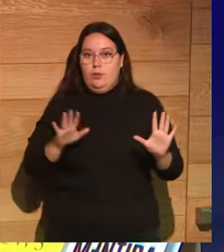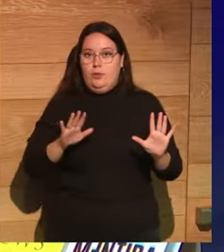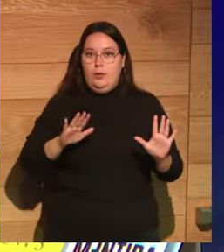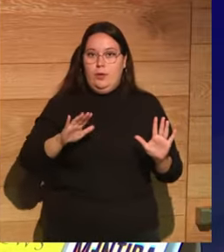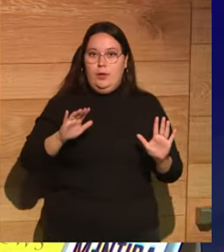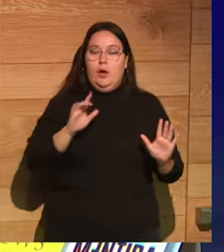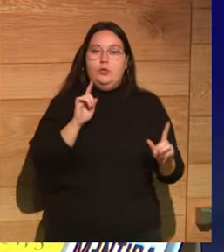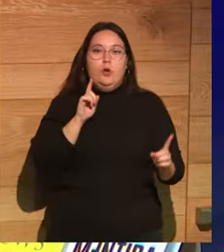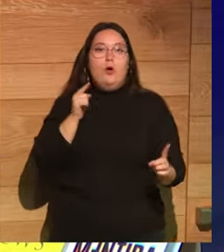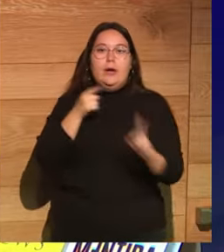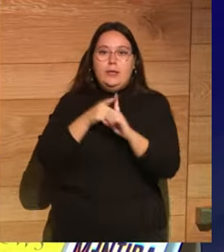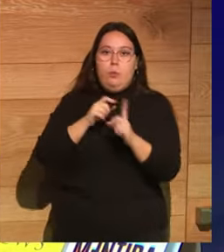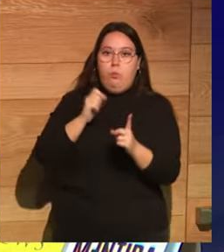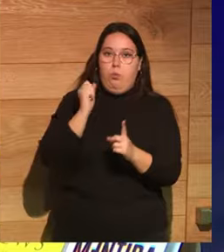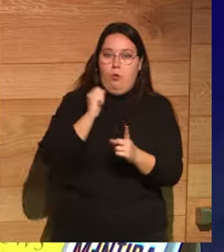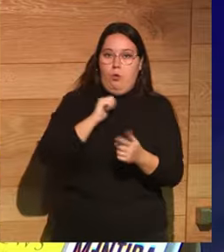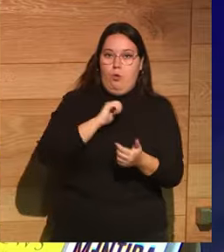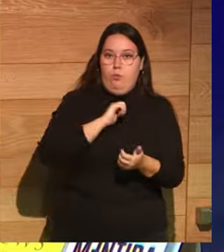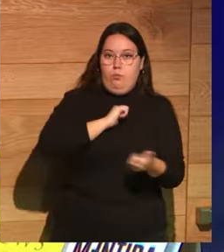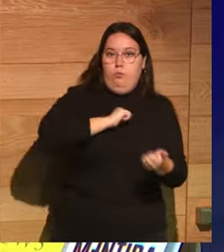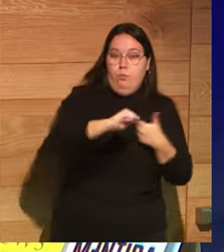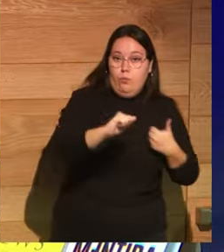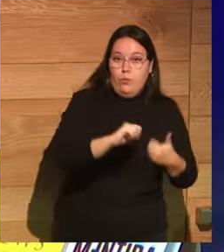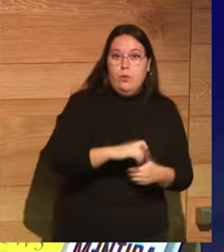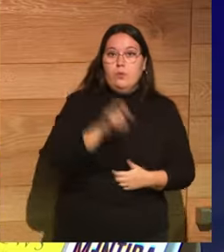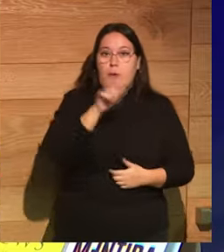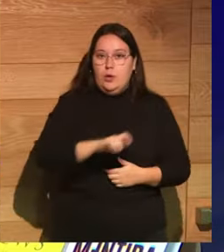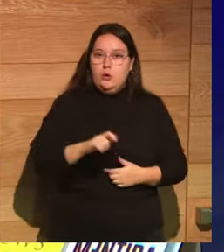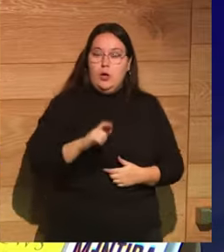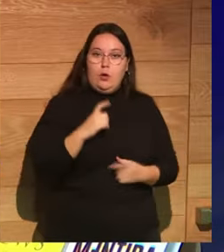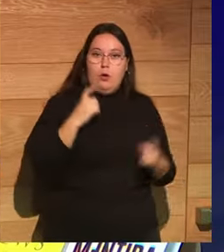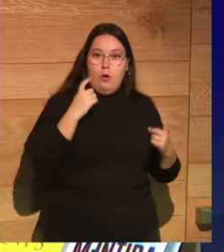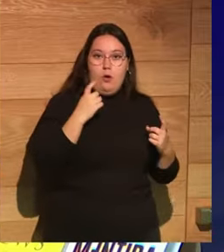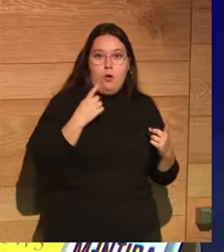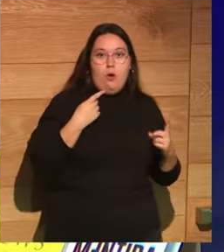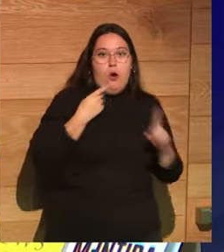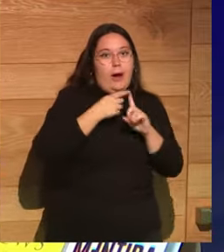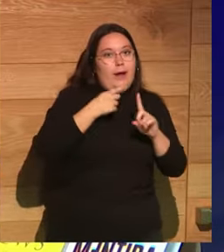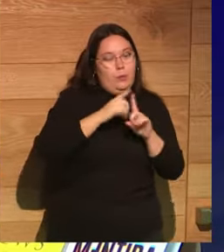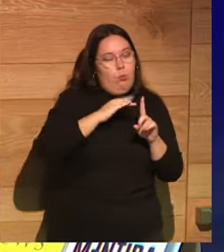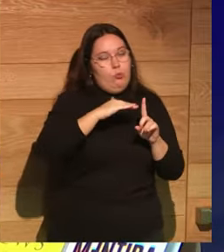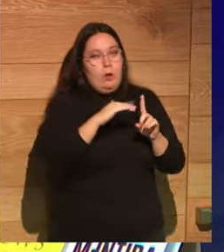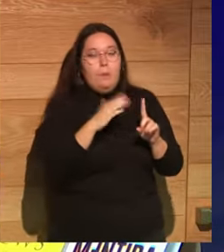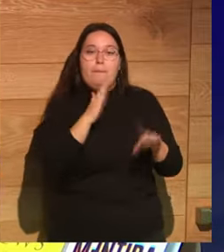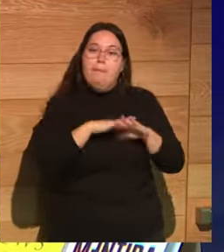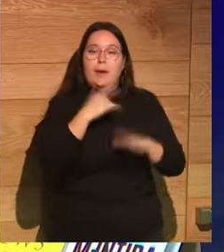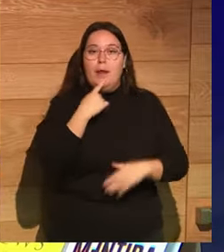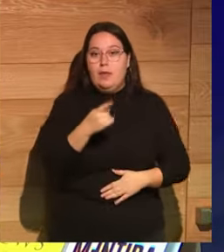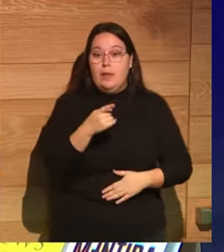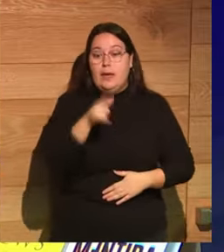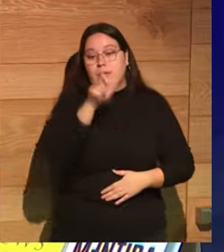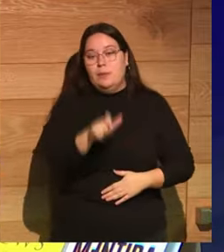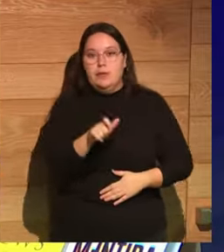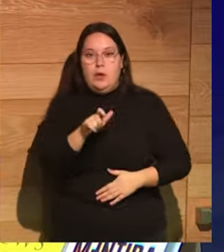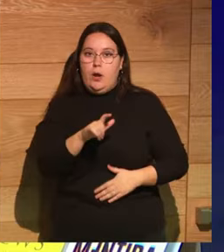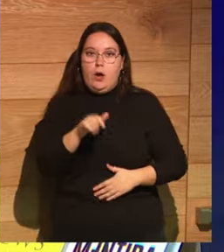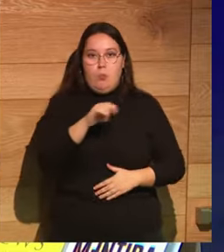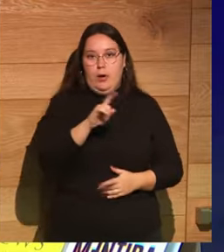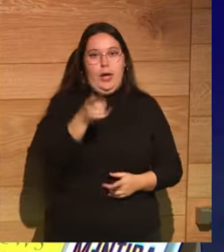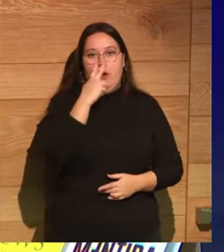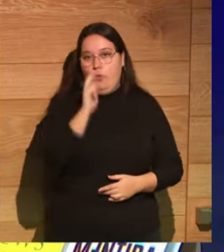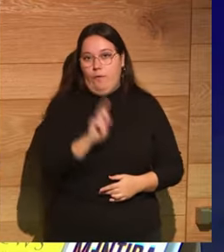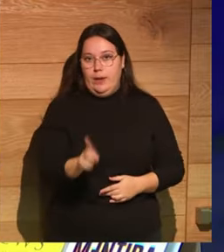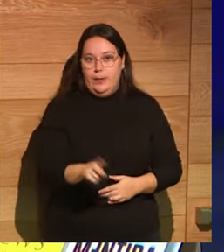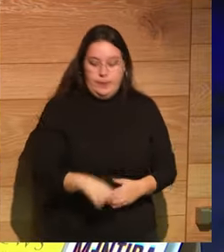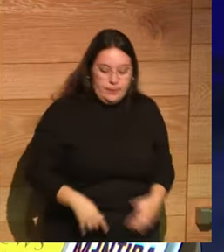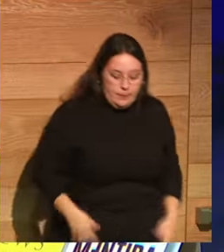ataque de falsa bandera total, porque aquí ha venido alguien con toda la mala intención a decir que este candidato hay desprestigiarle